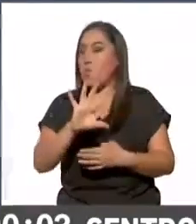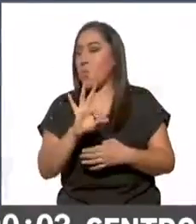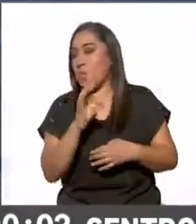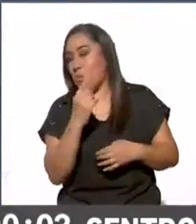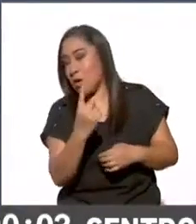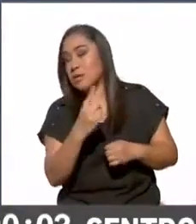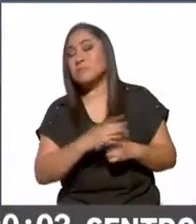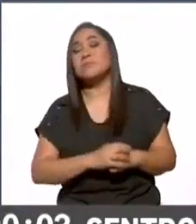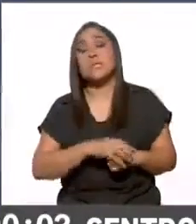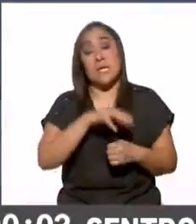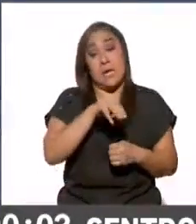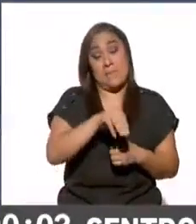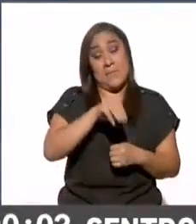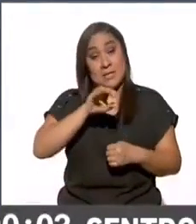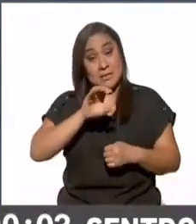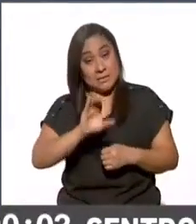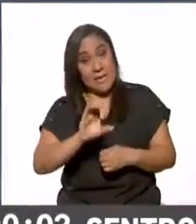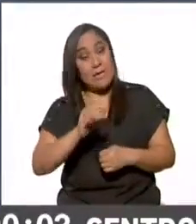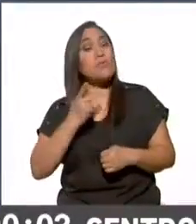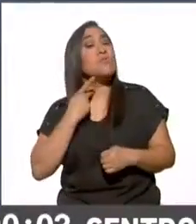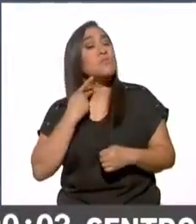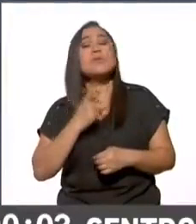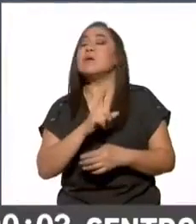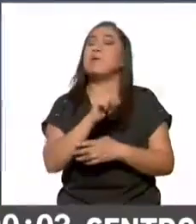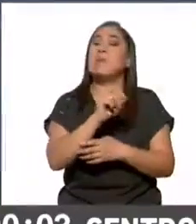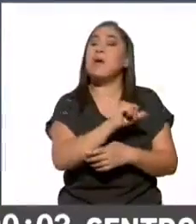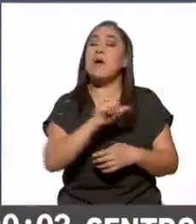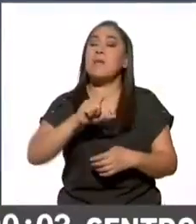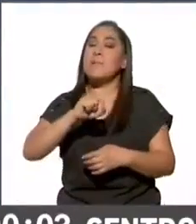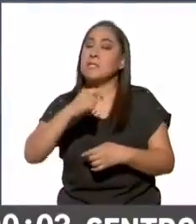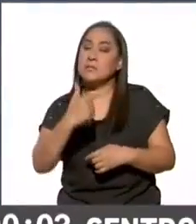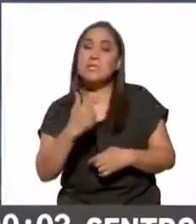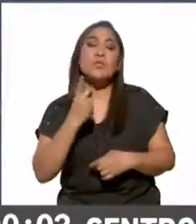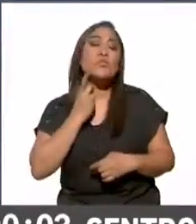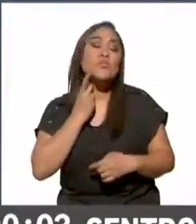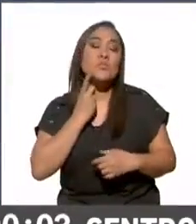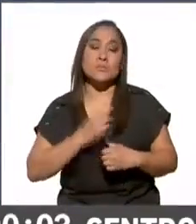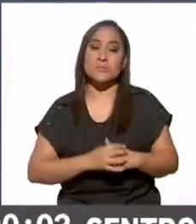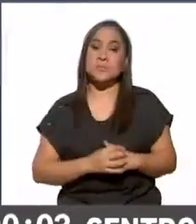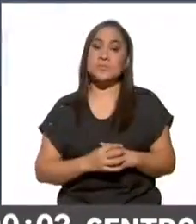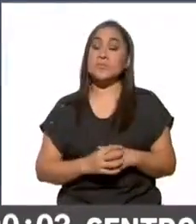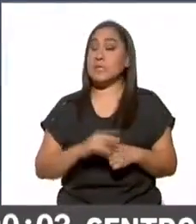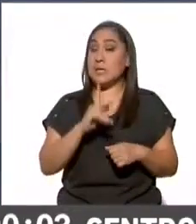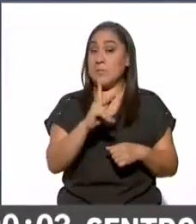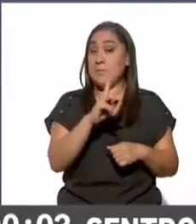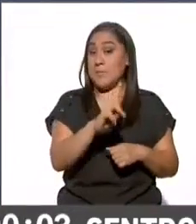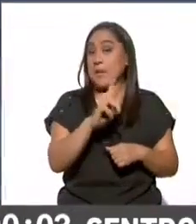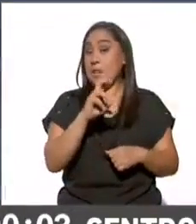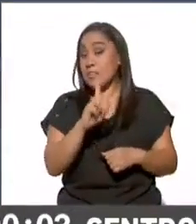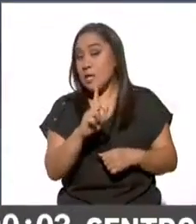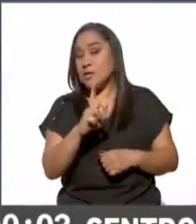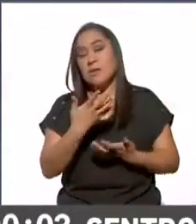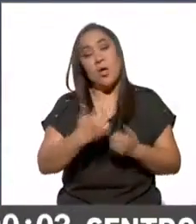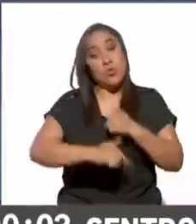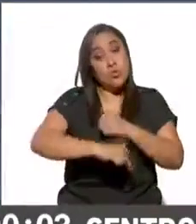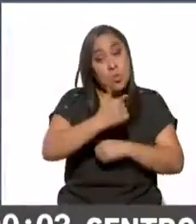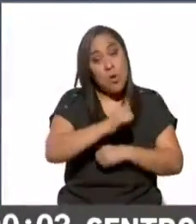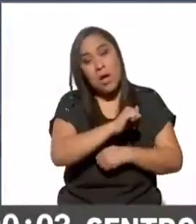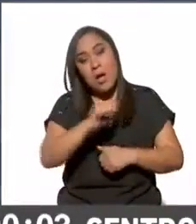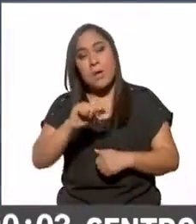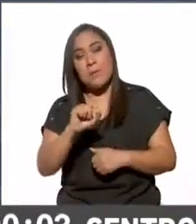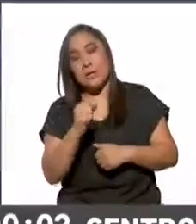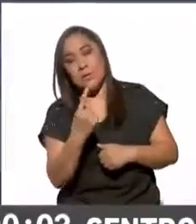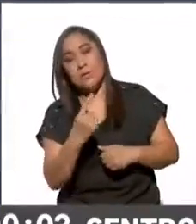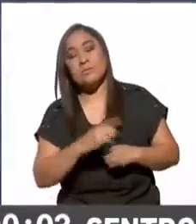Movimiento Ciudadano de 20 a 27 diputaciones el PRD de 12 a 21